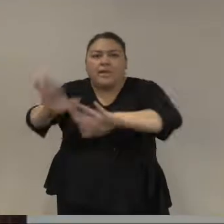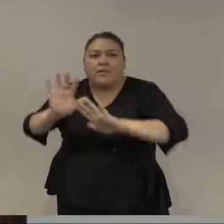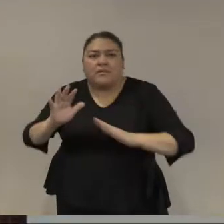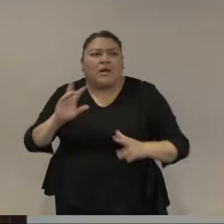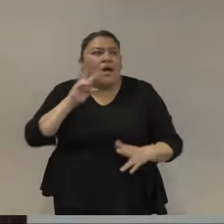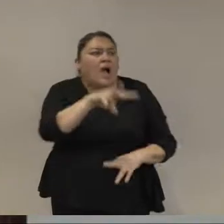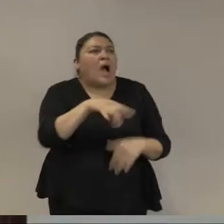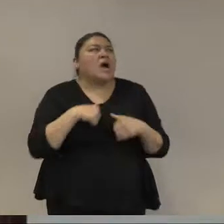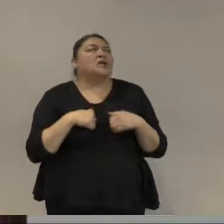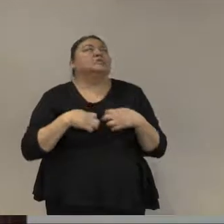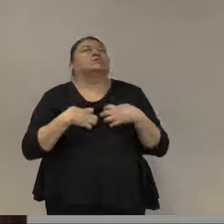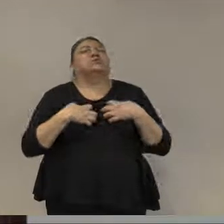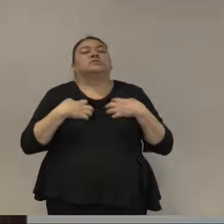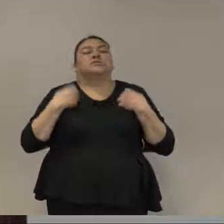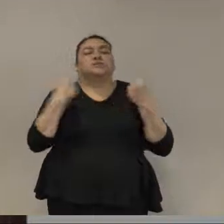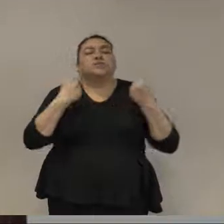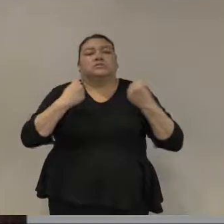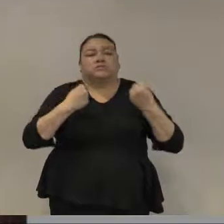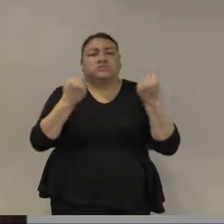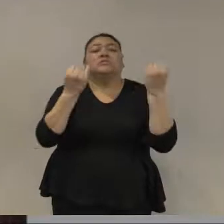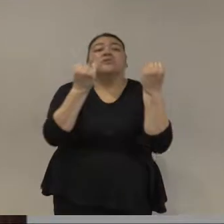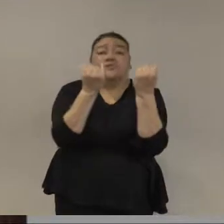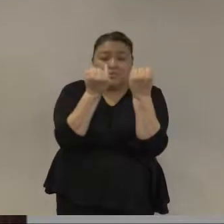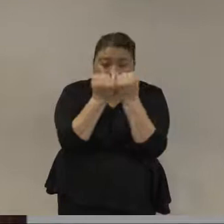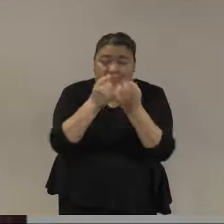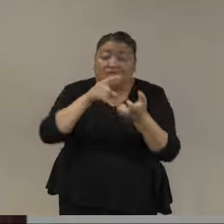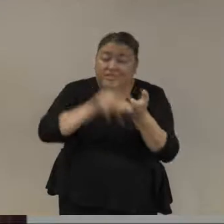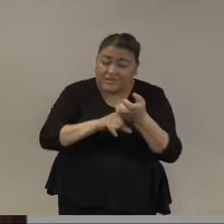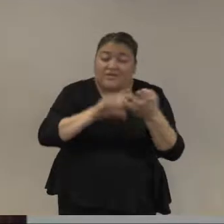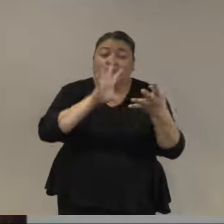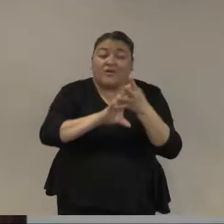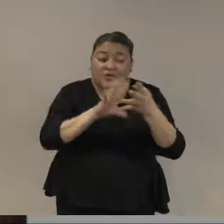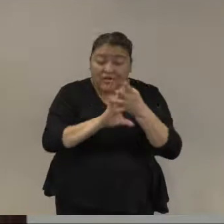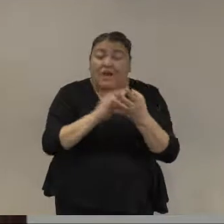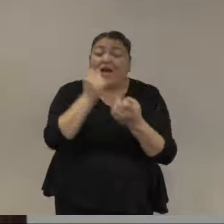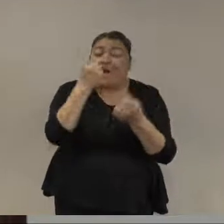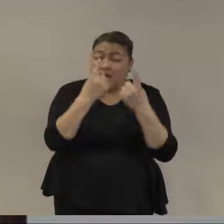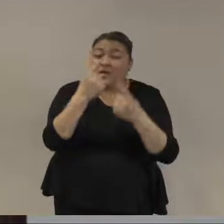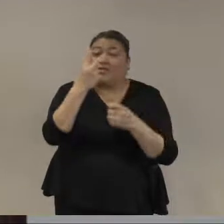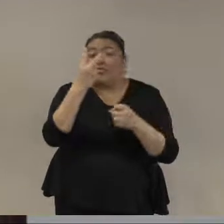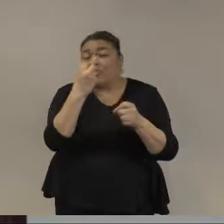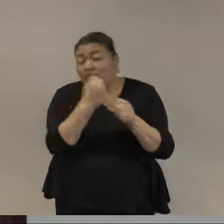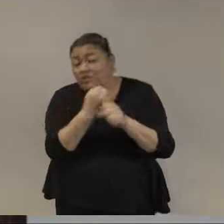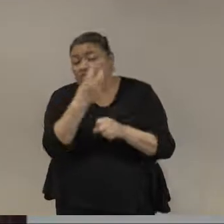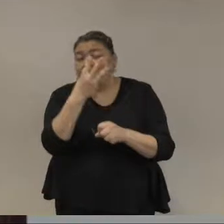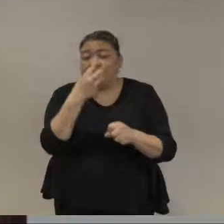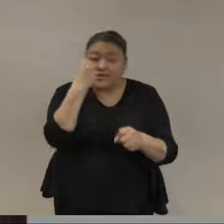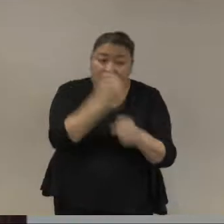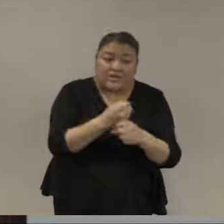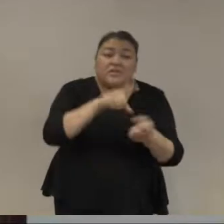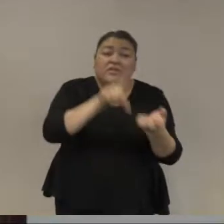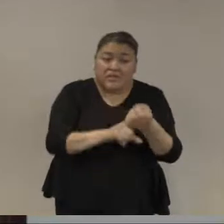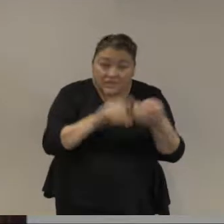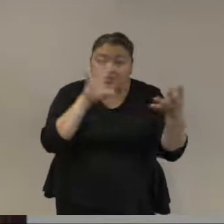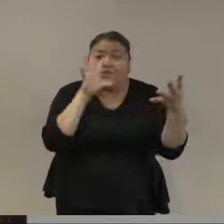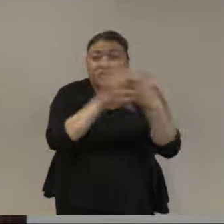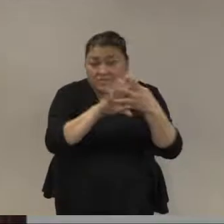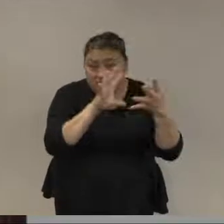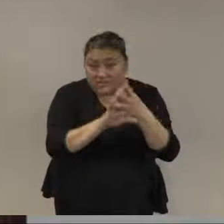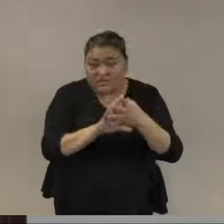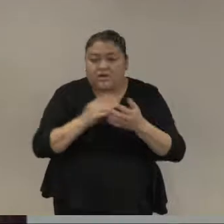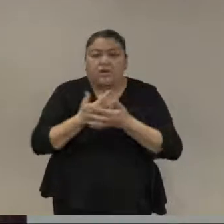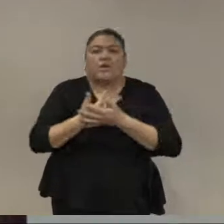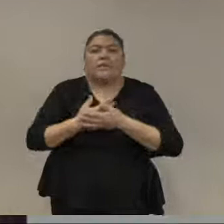justicia también es frustrante ver a personas inocentes pasar dos o tres años encarceladas mientras esperan su juicio